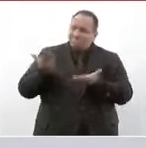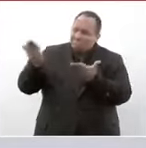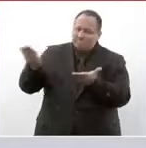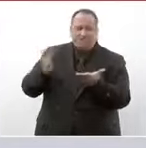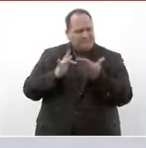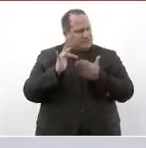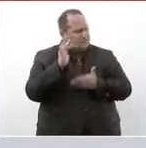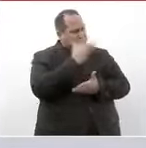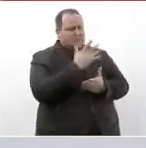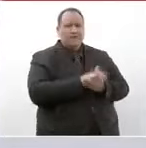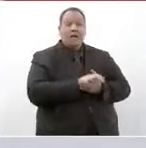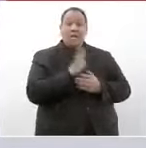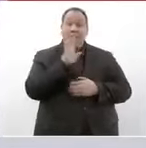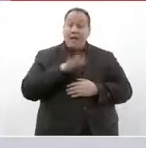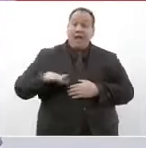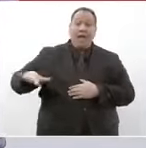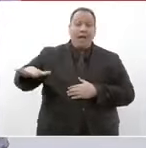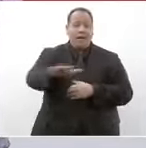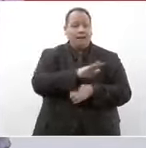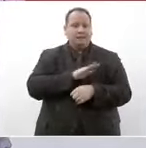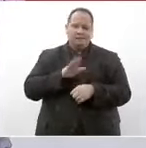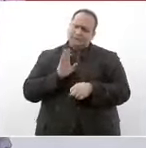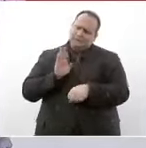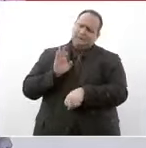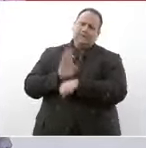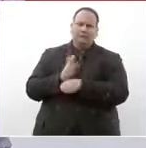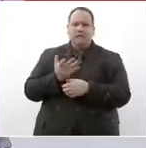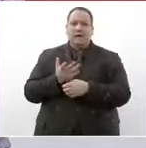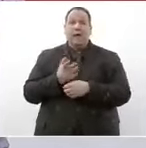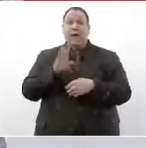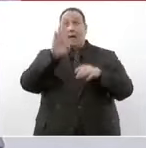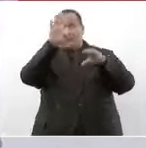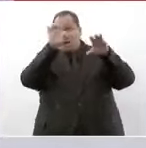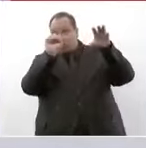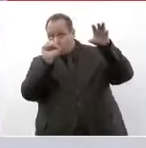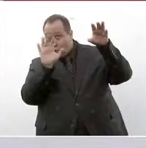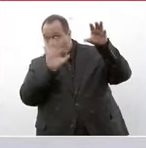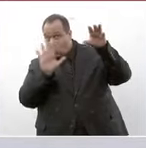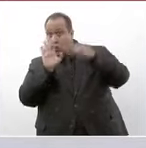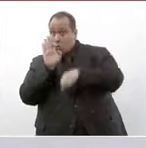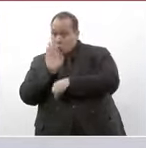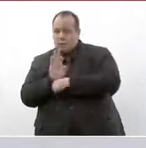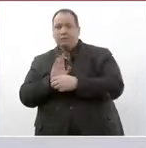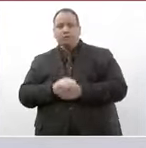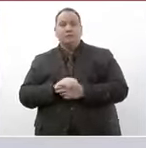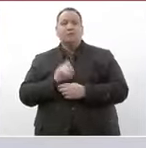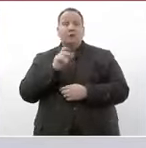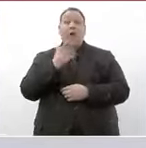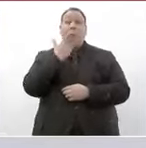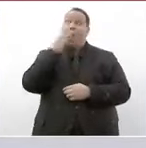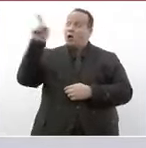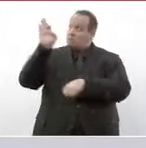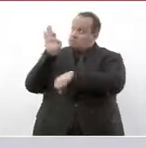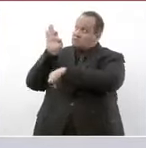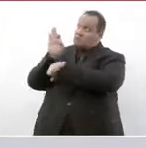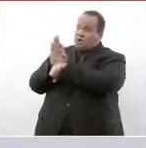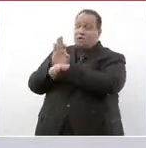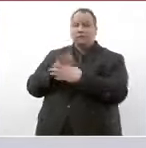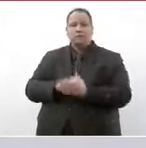a beneficiar Baja California Sur se va a beneficiar Sonora